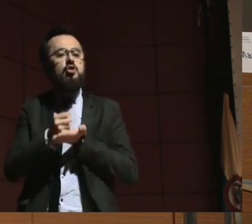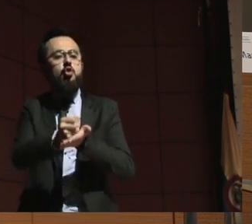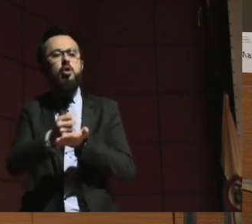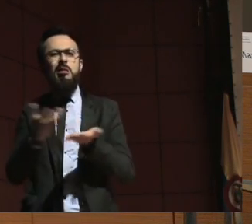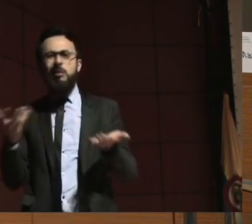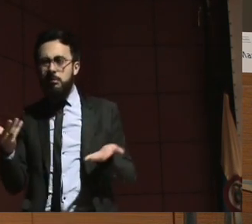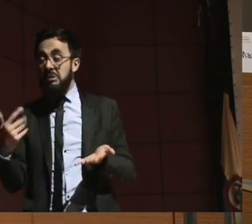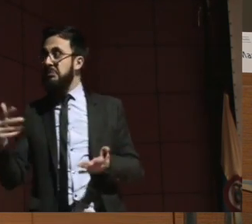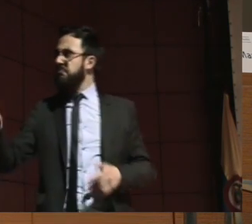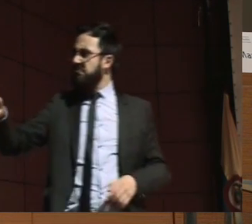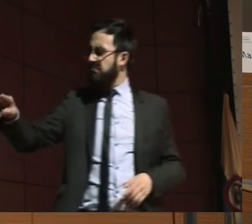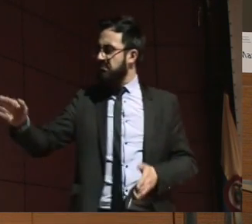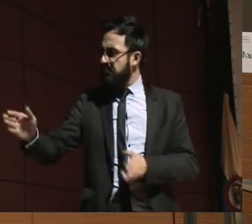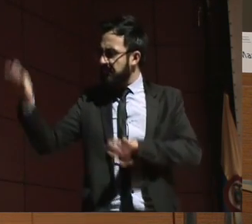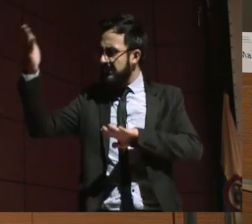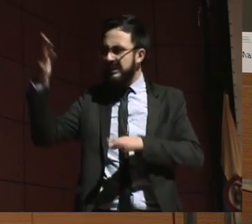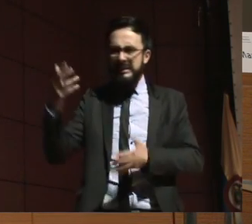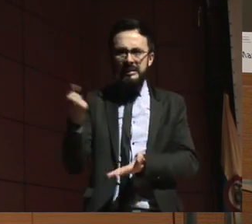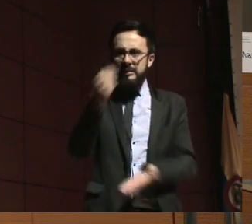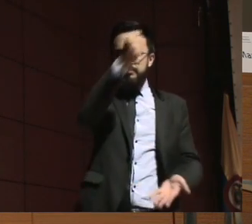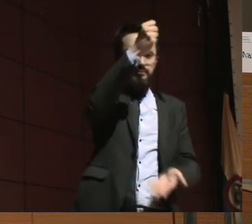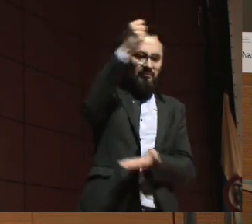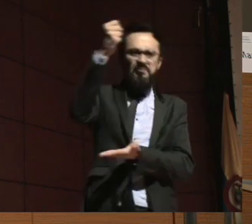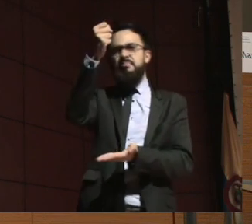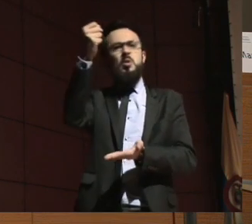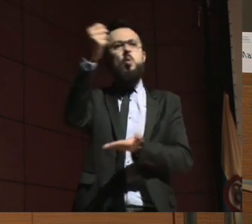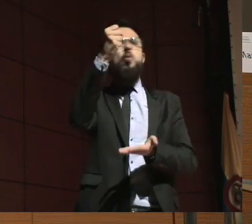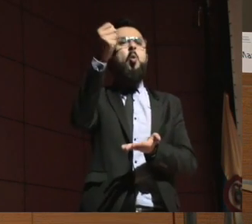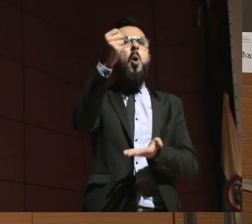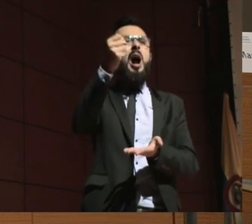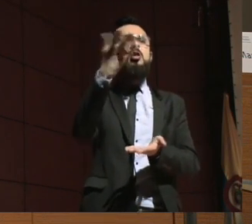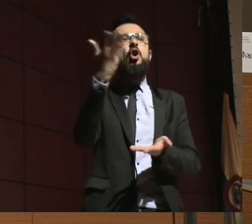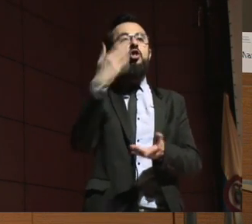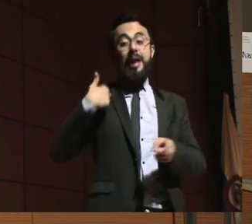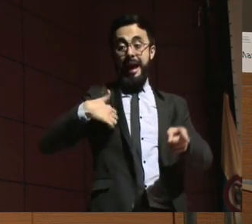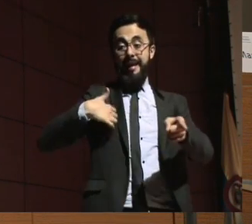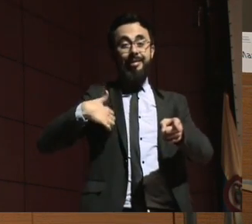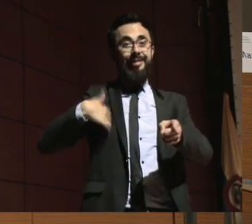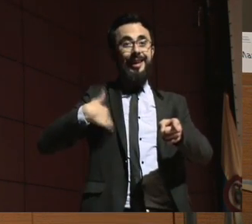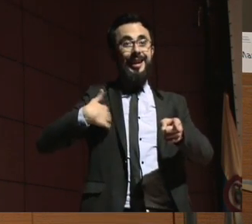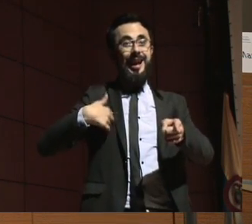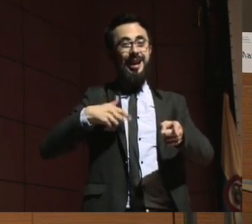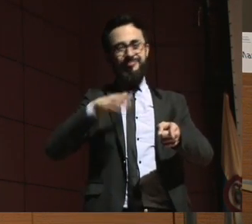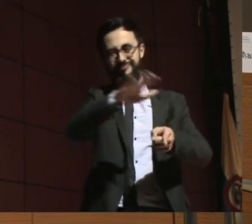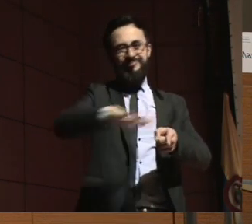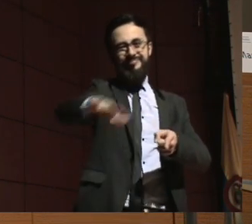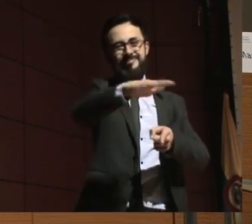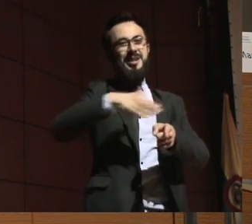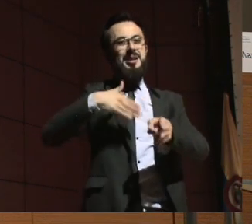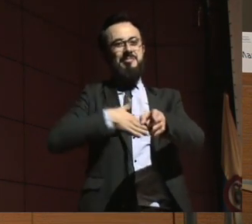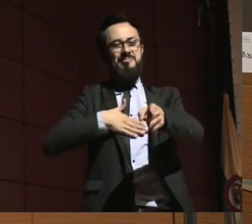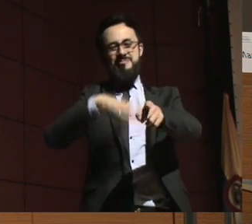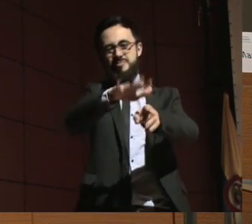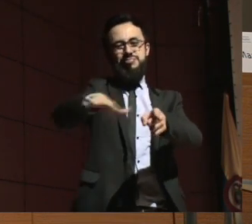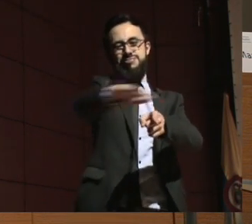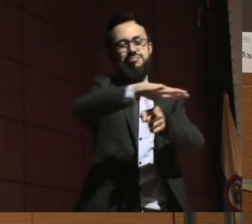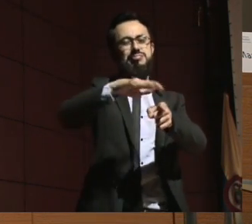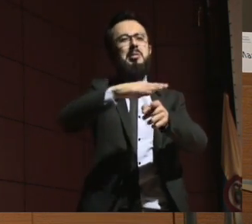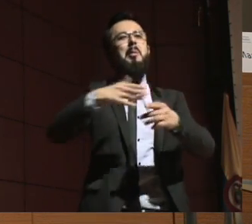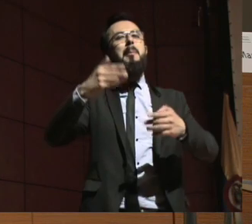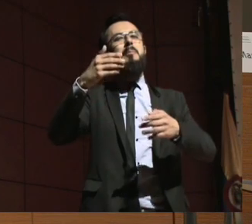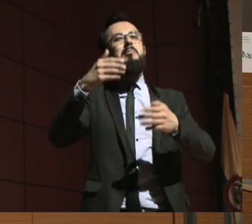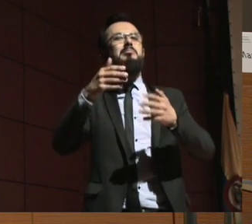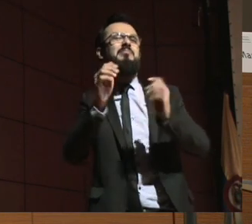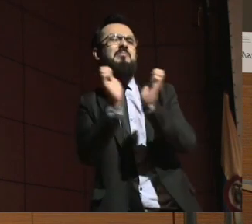Mayo o se la mandamos a Macri? No sé. Yo creo que sabríamos con mucha certeza a quién